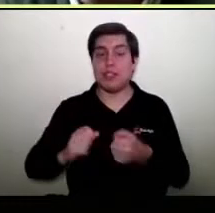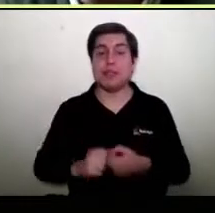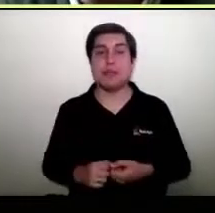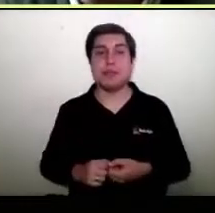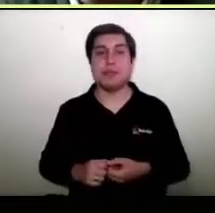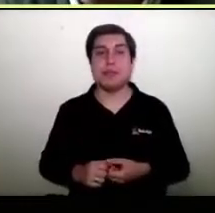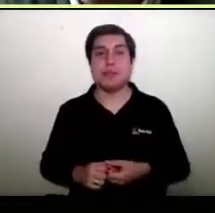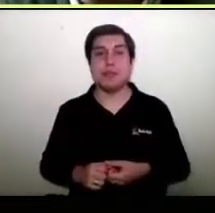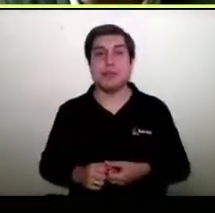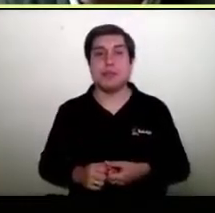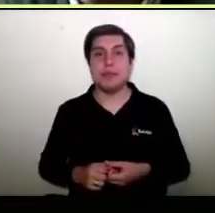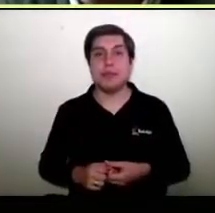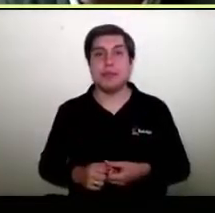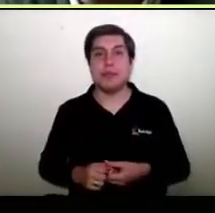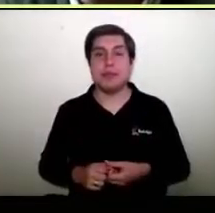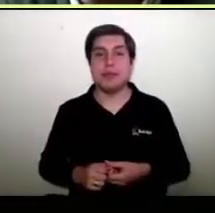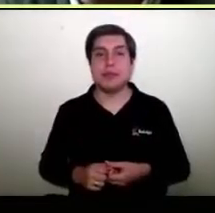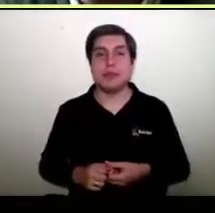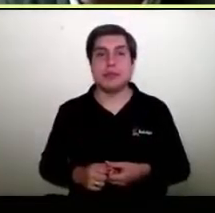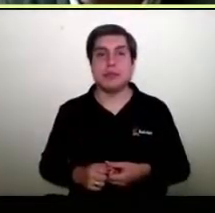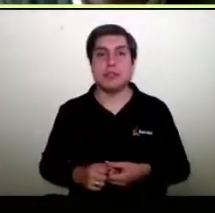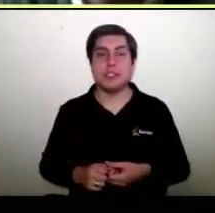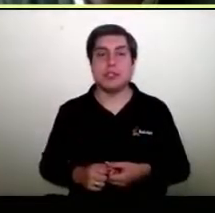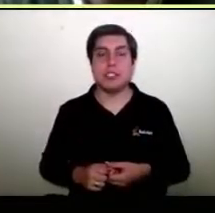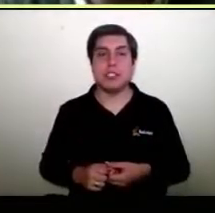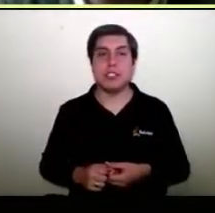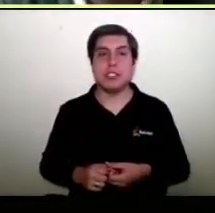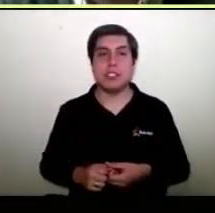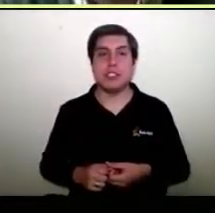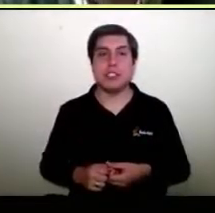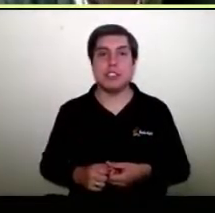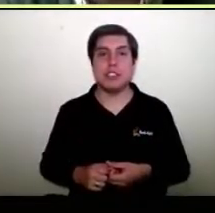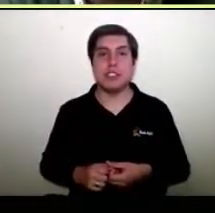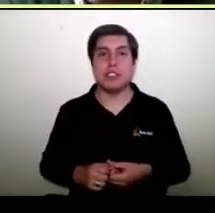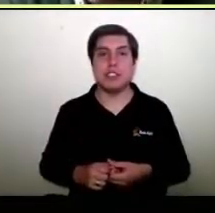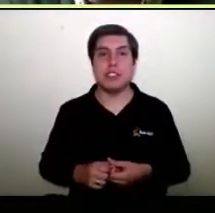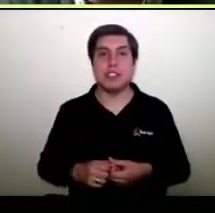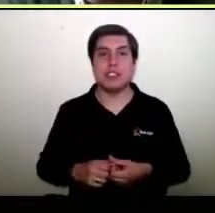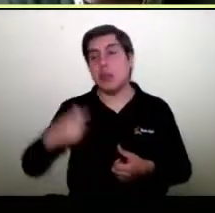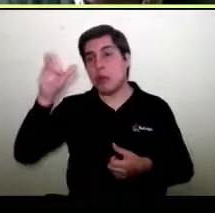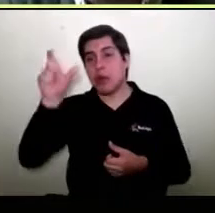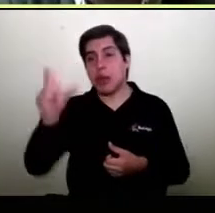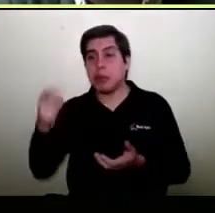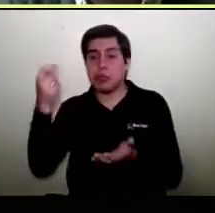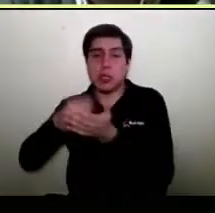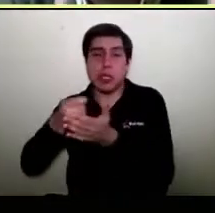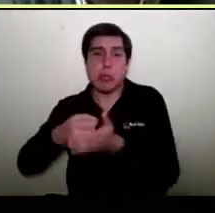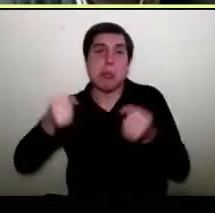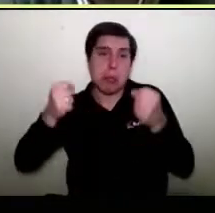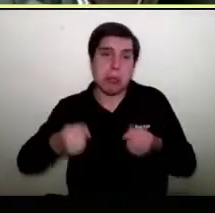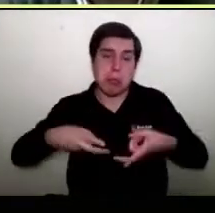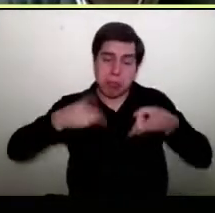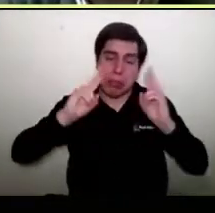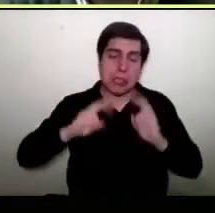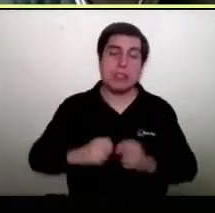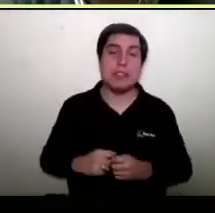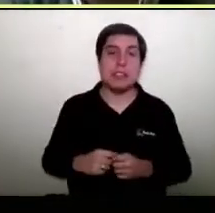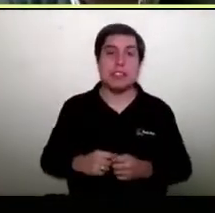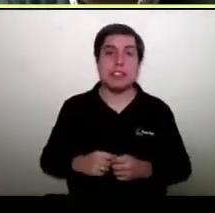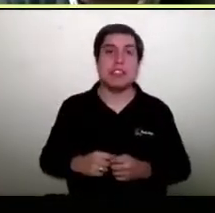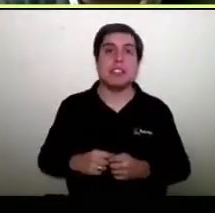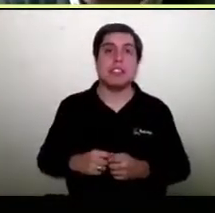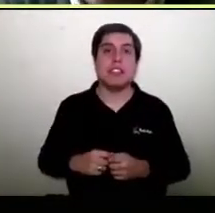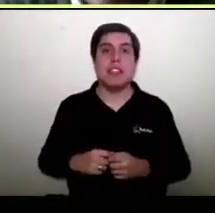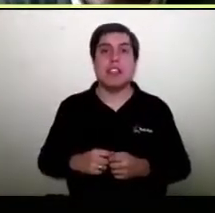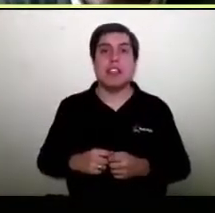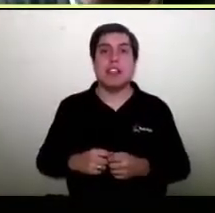corresponde al botón de pago, para el que quiera tener el botón de pago, pero en realidad no tiene, solamente